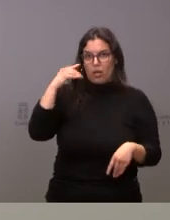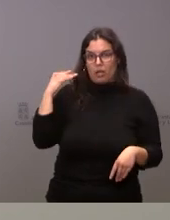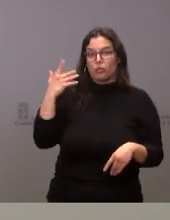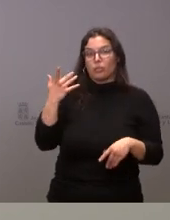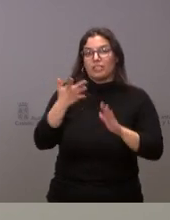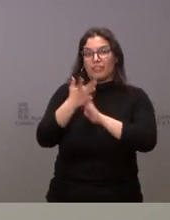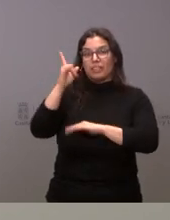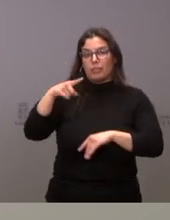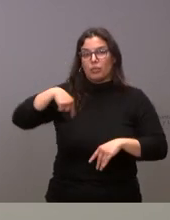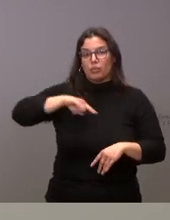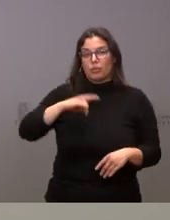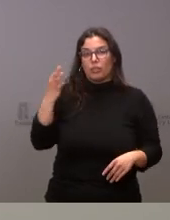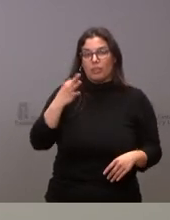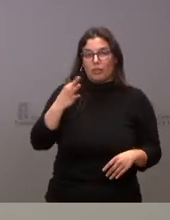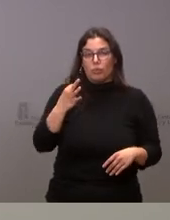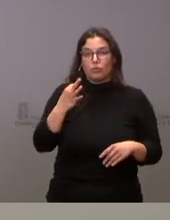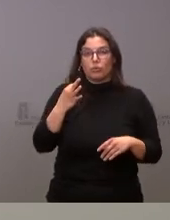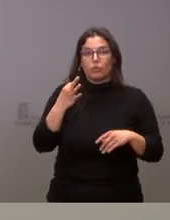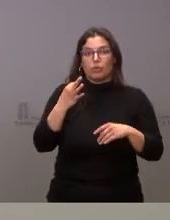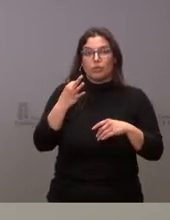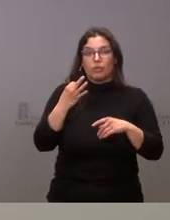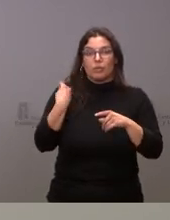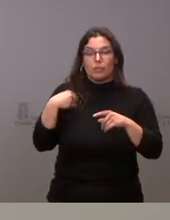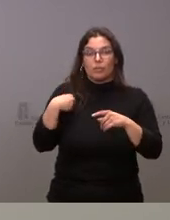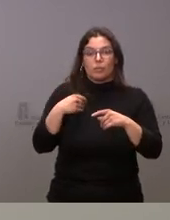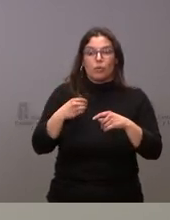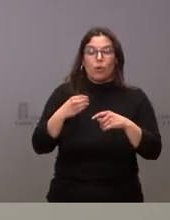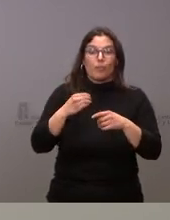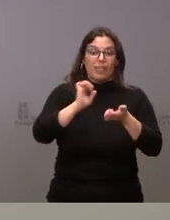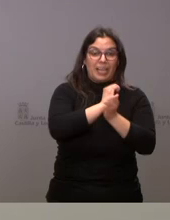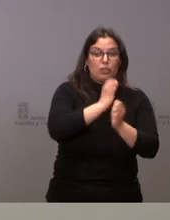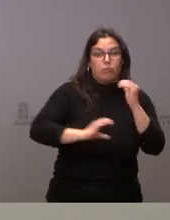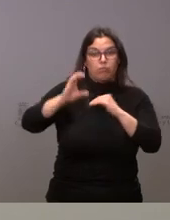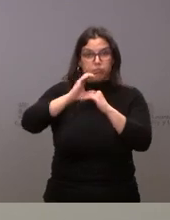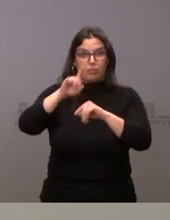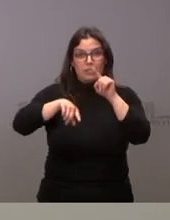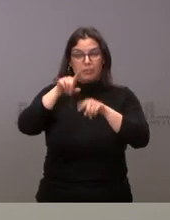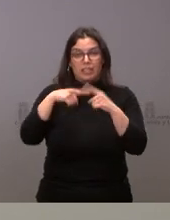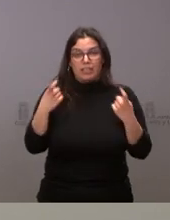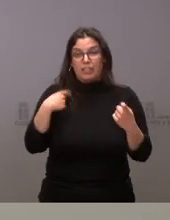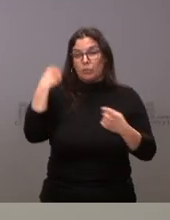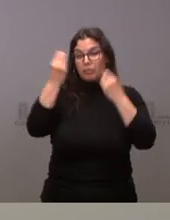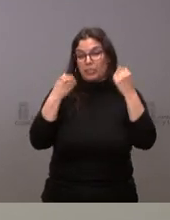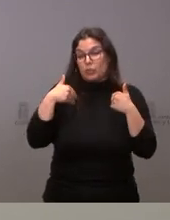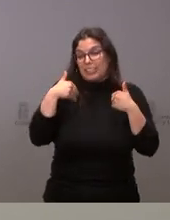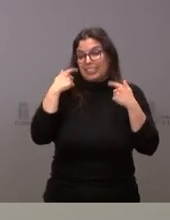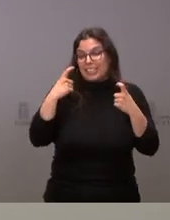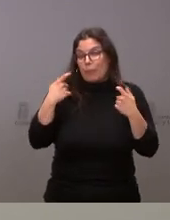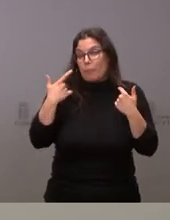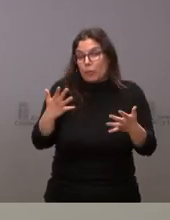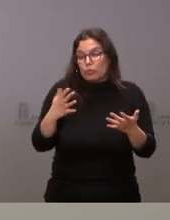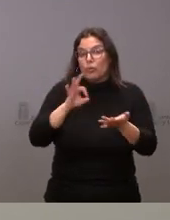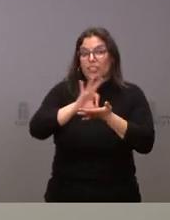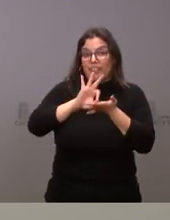obligaría también a hacer los complementos de créditos que resulten oportunos yo supongo que en el plazo más breve posible que pueda los